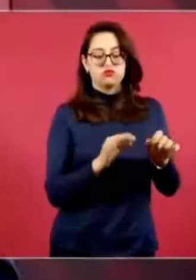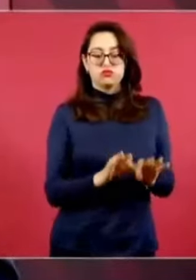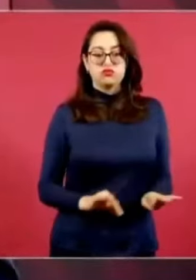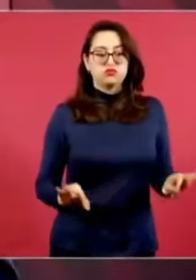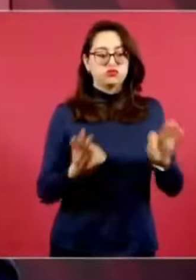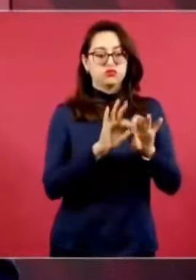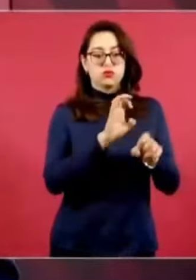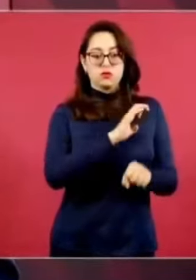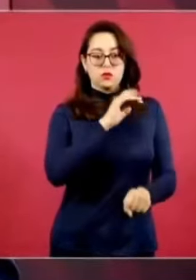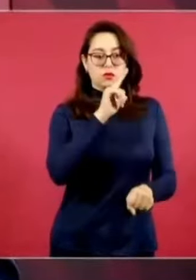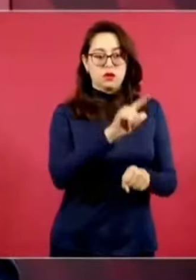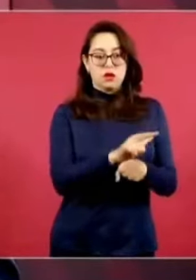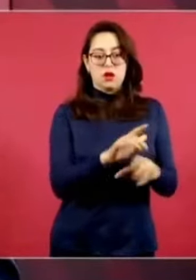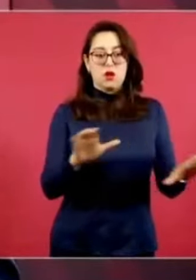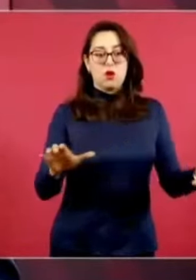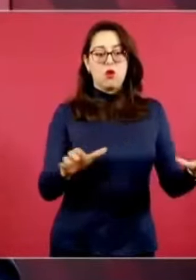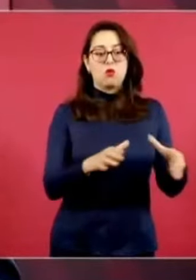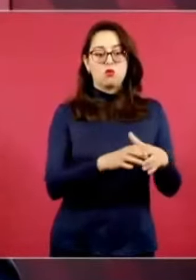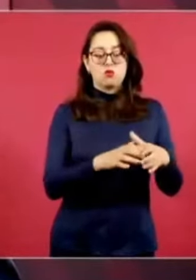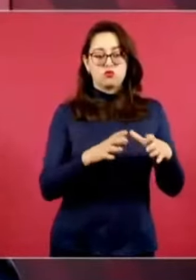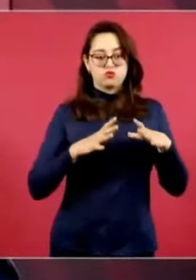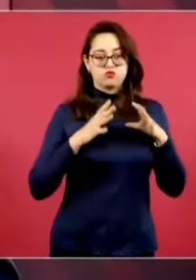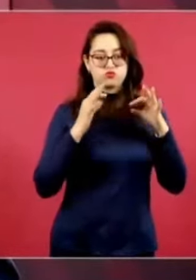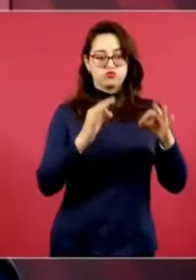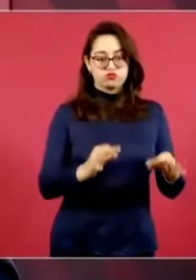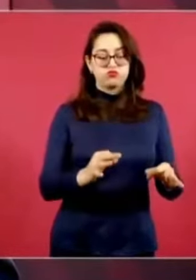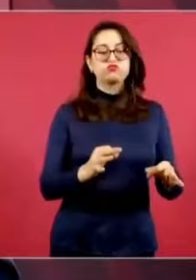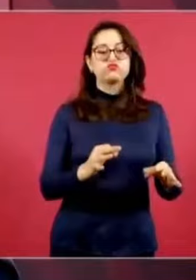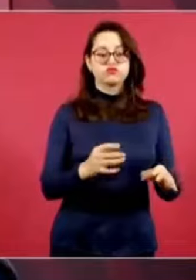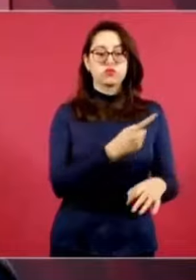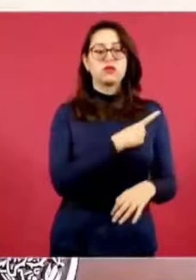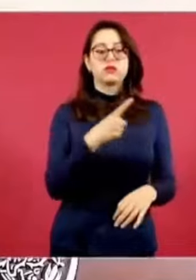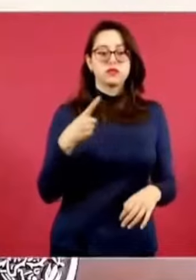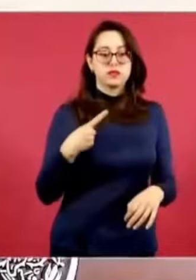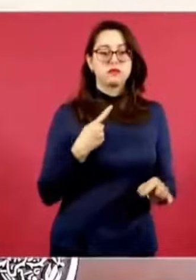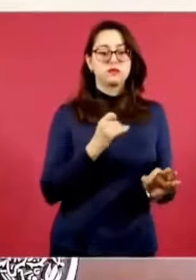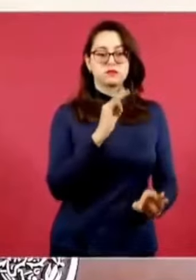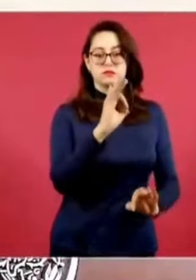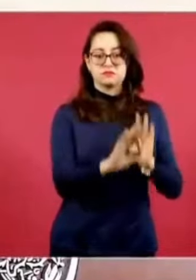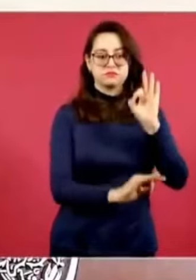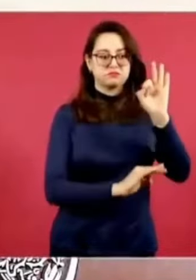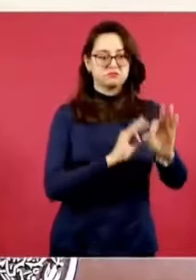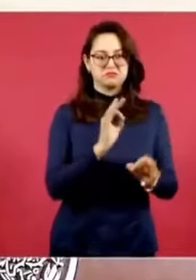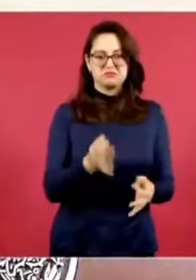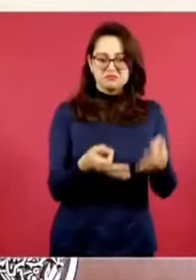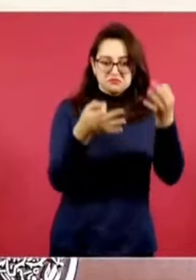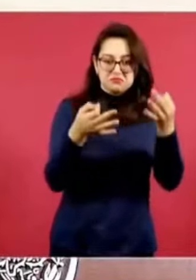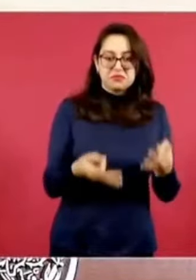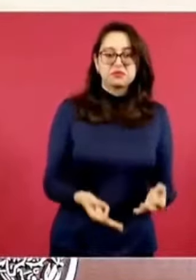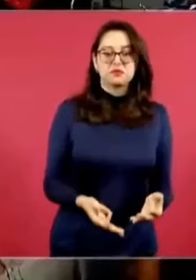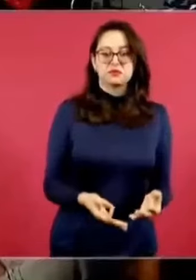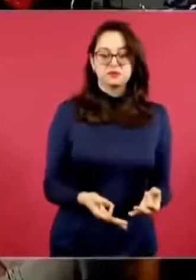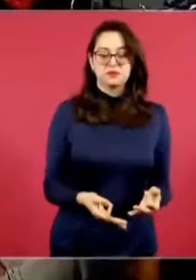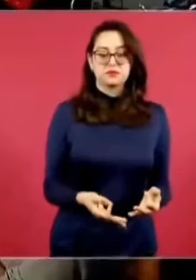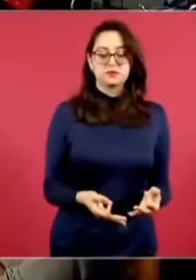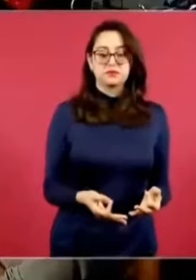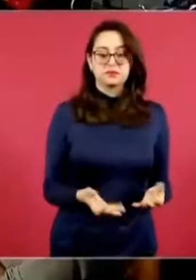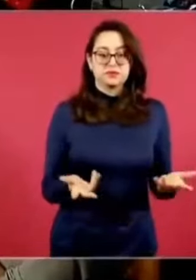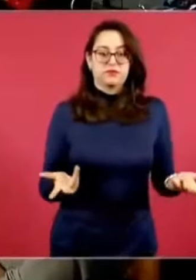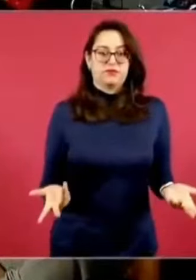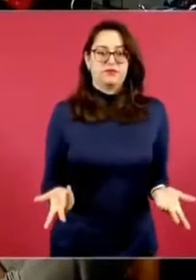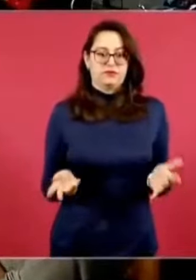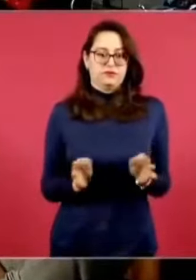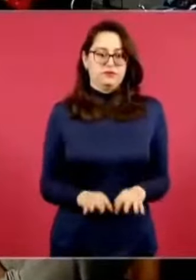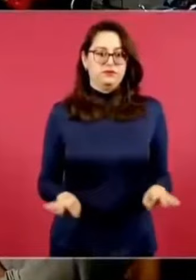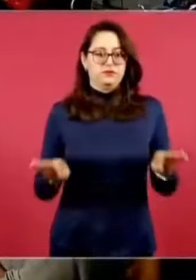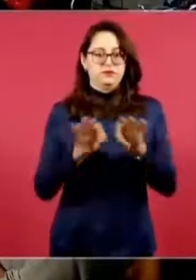todas las comunidades originarias, por lo que sabemos que es